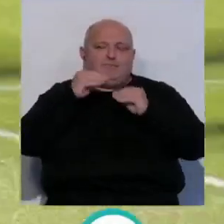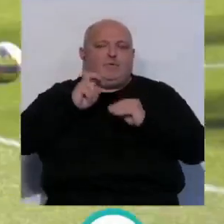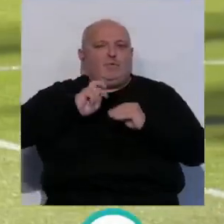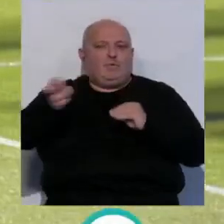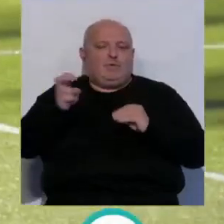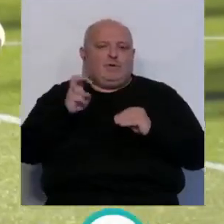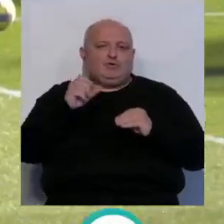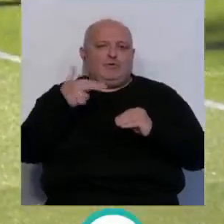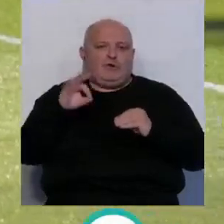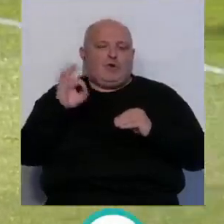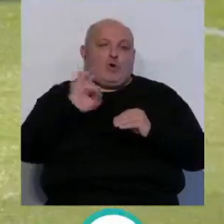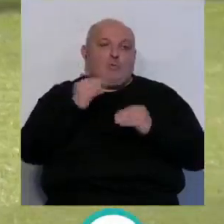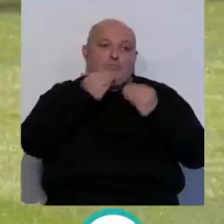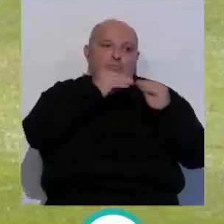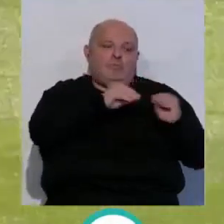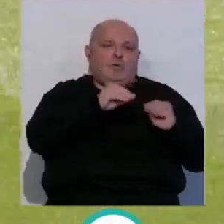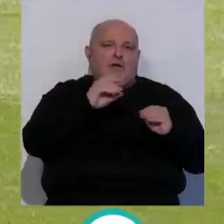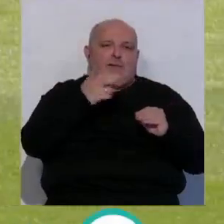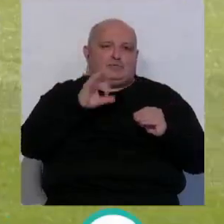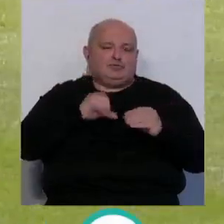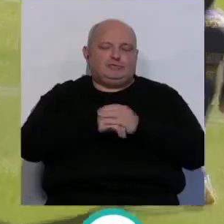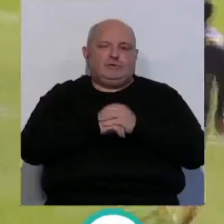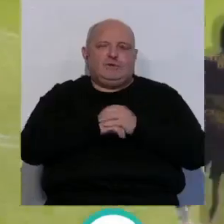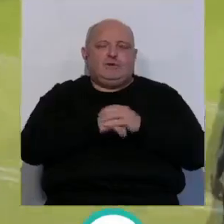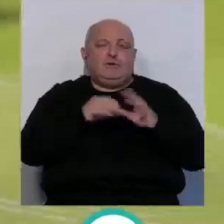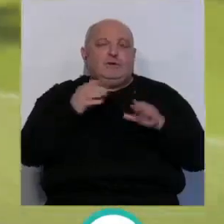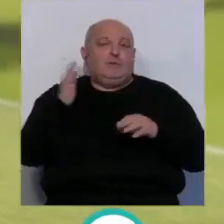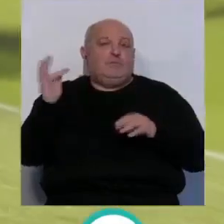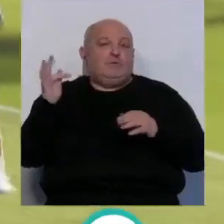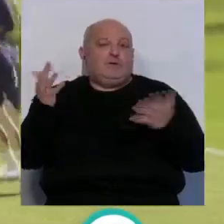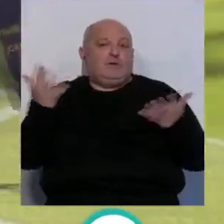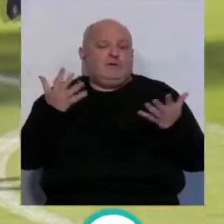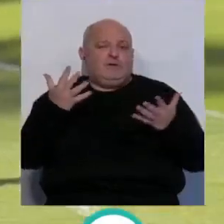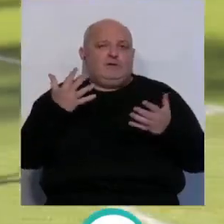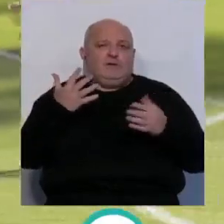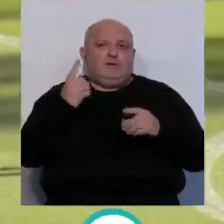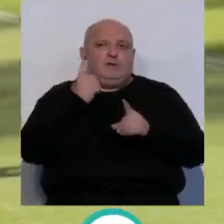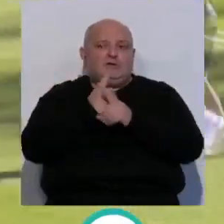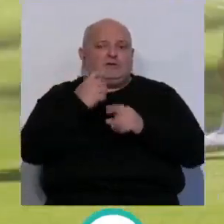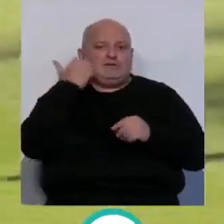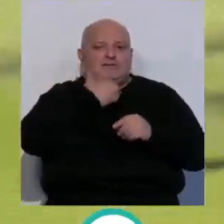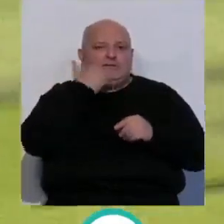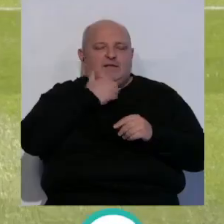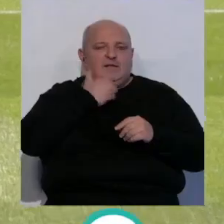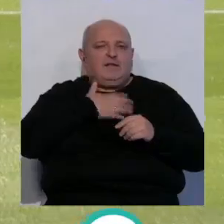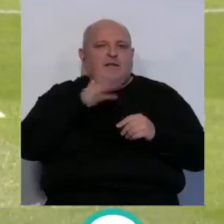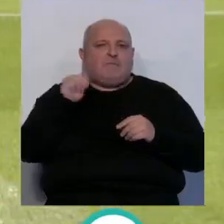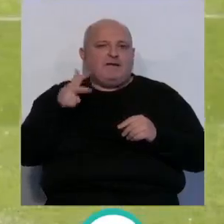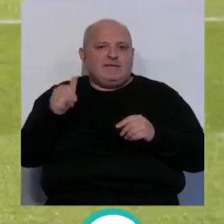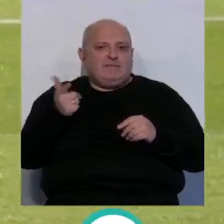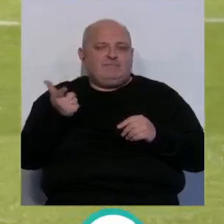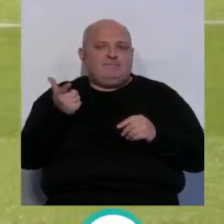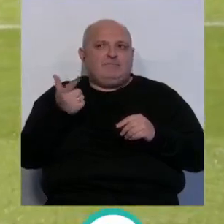Rubén Sobrino o quizás Cris Ramos. Decíamos que en cuanto a lo más positivo, de cara al choque del sábado, la vuelta del lateral Pachaspino